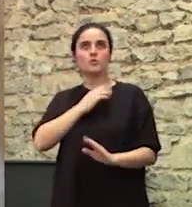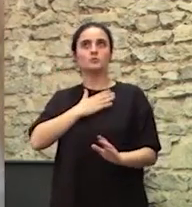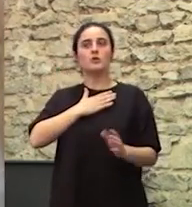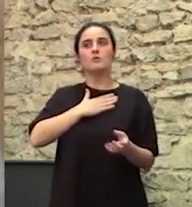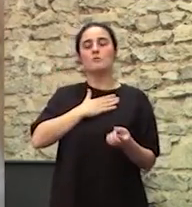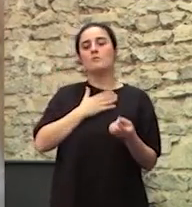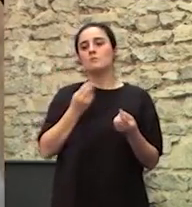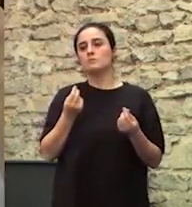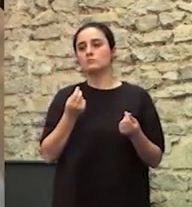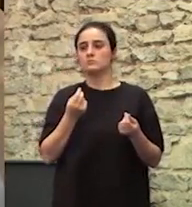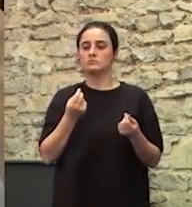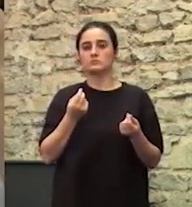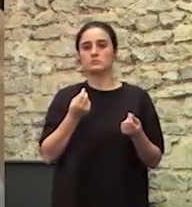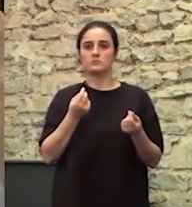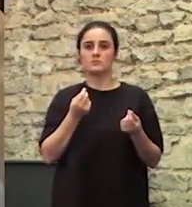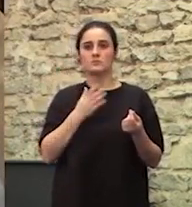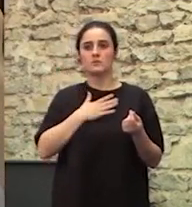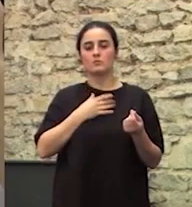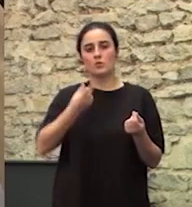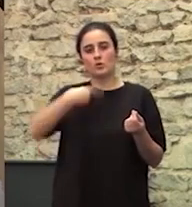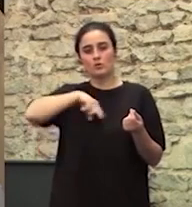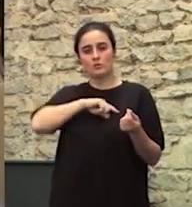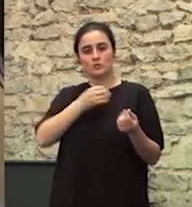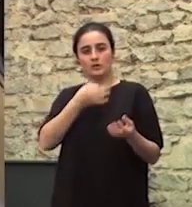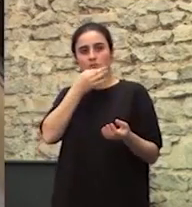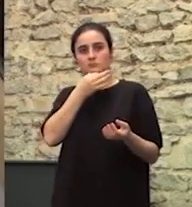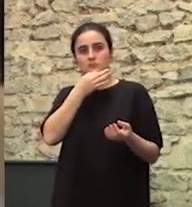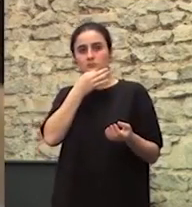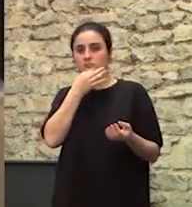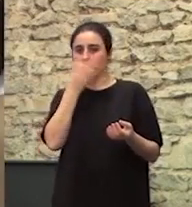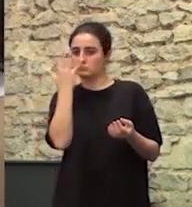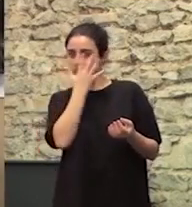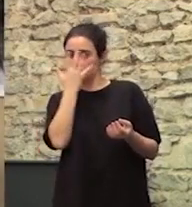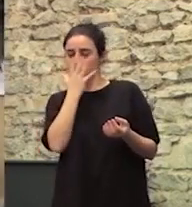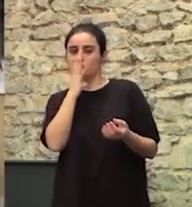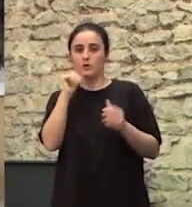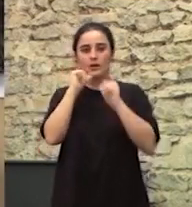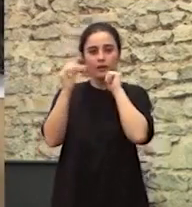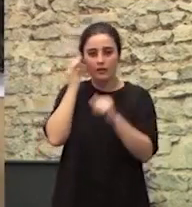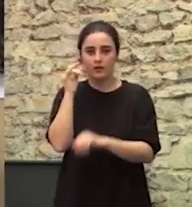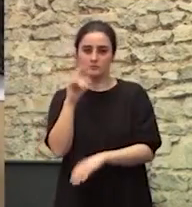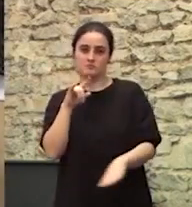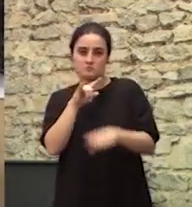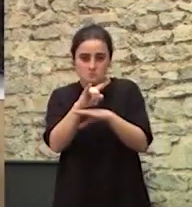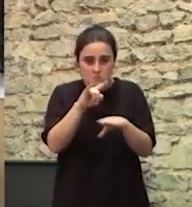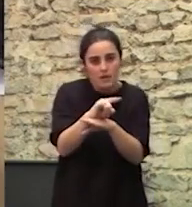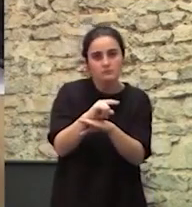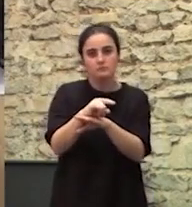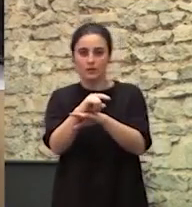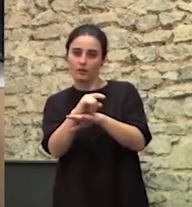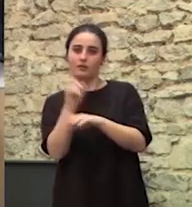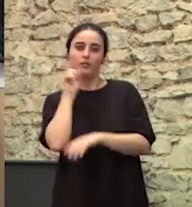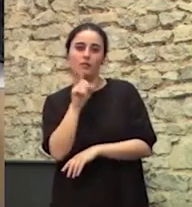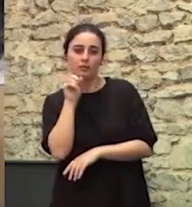relato Las gitanas son mentirosas Engañan, mienten